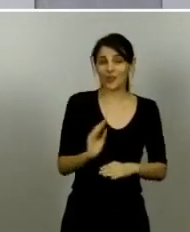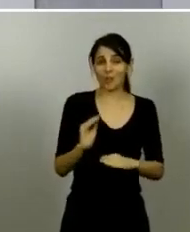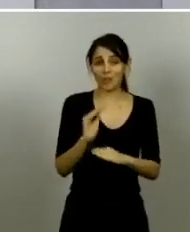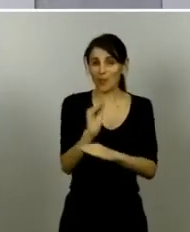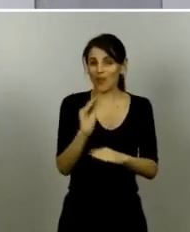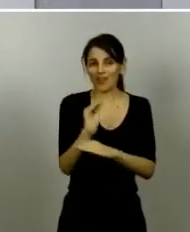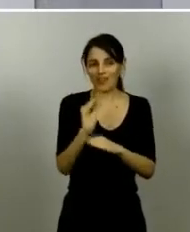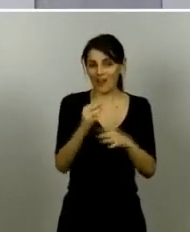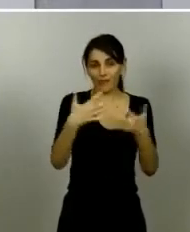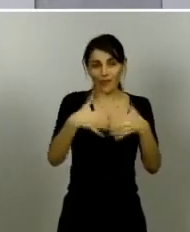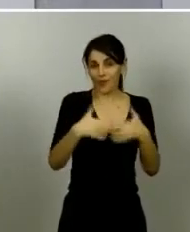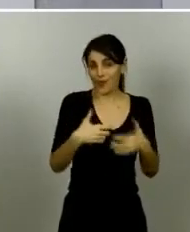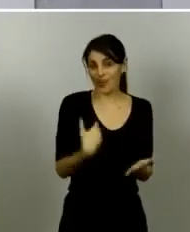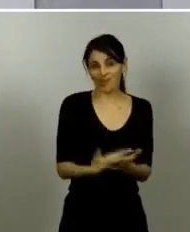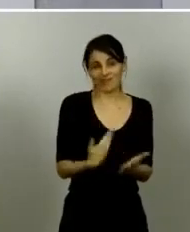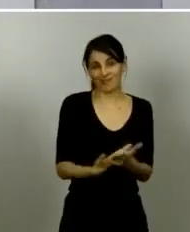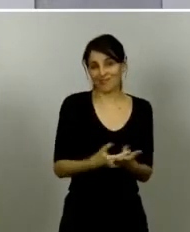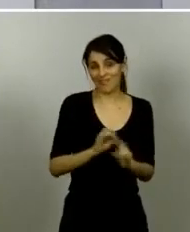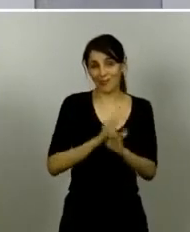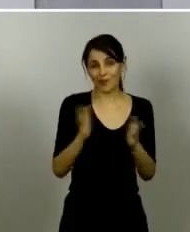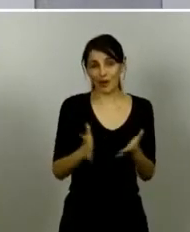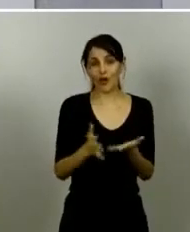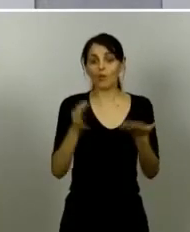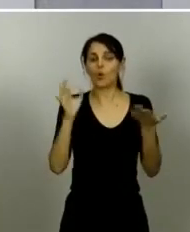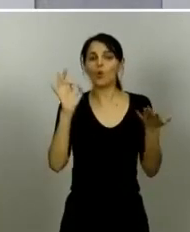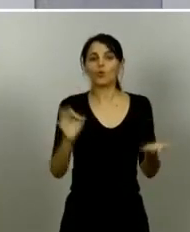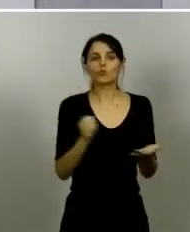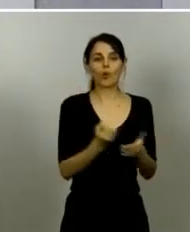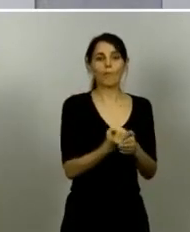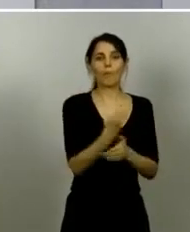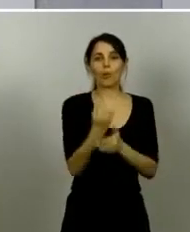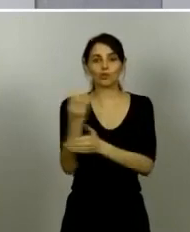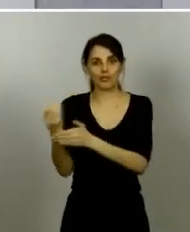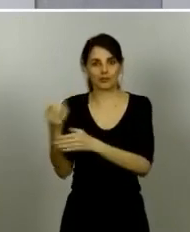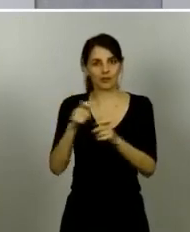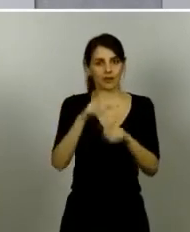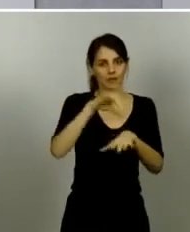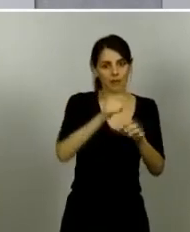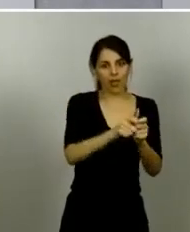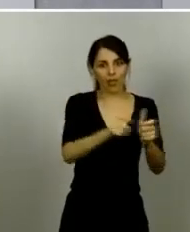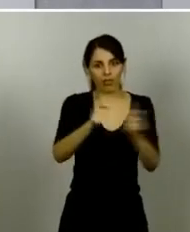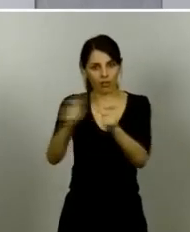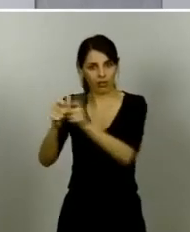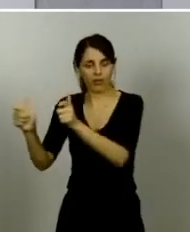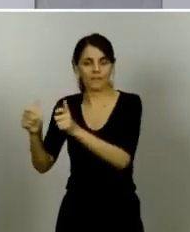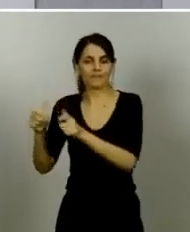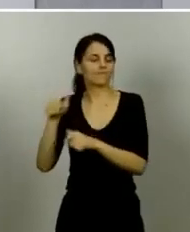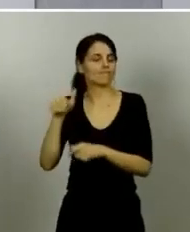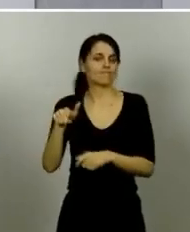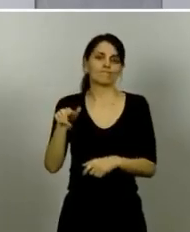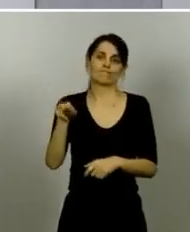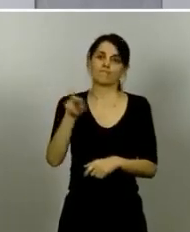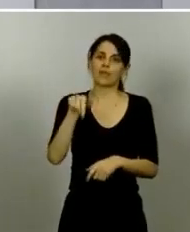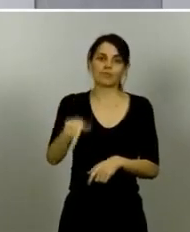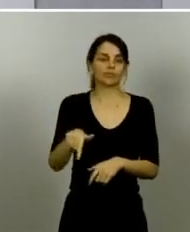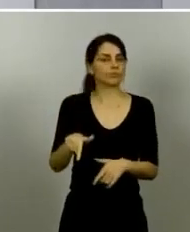hablamos de estos brotes insistir en la necesidad de una responsabilidad individual muy importante creo que la